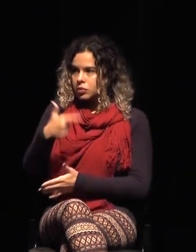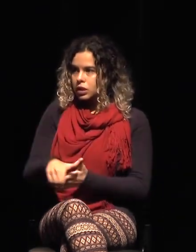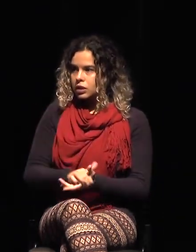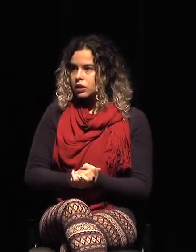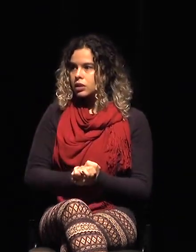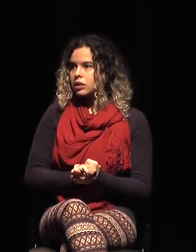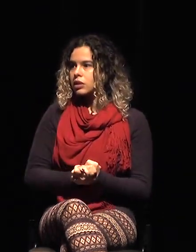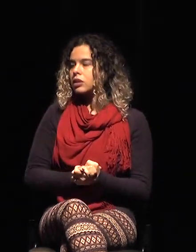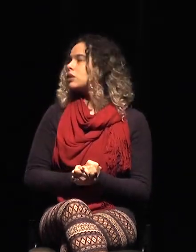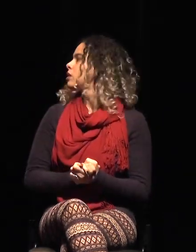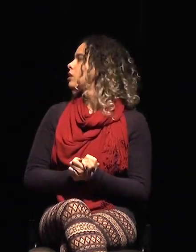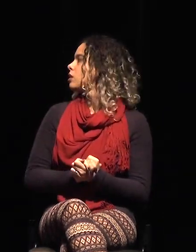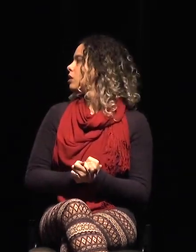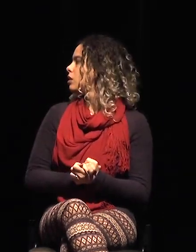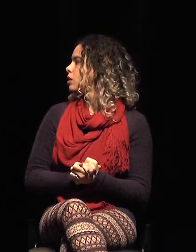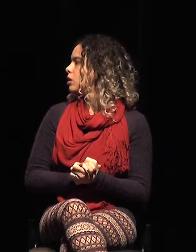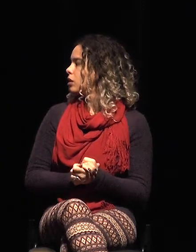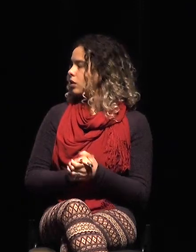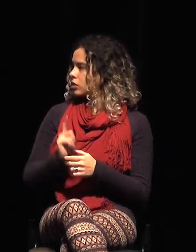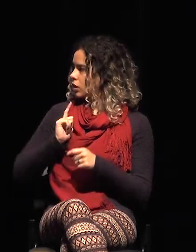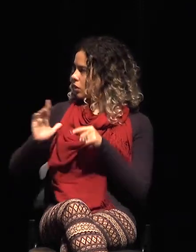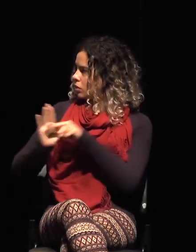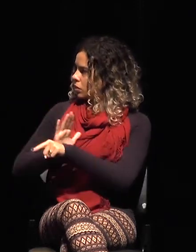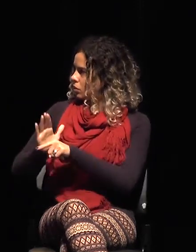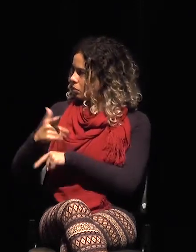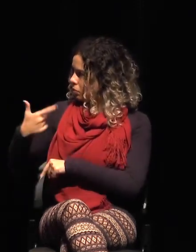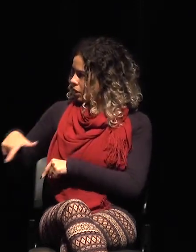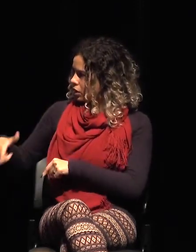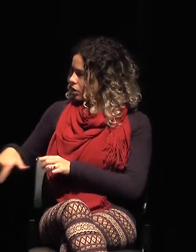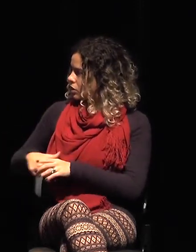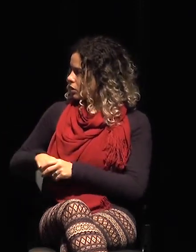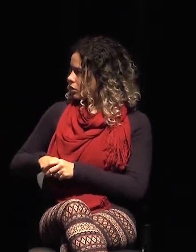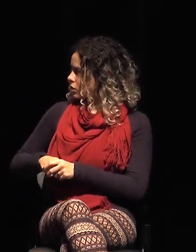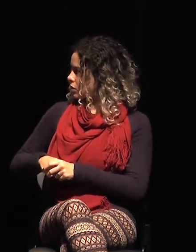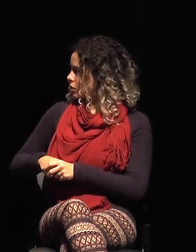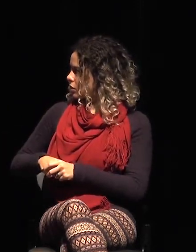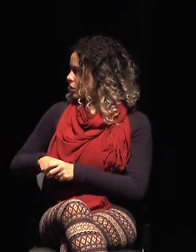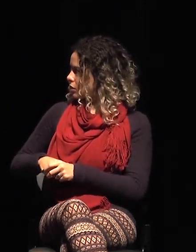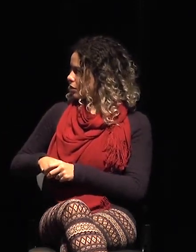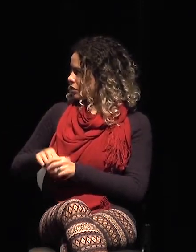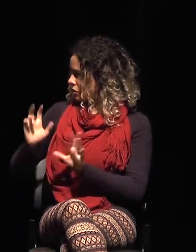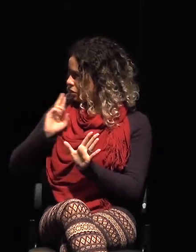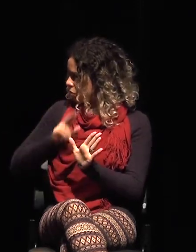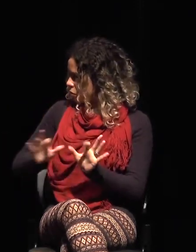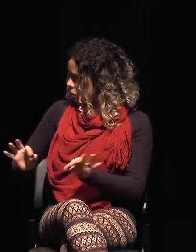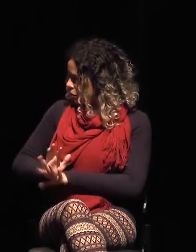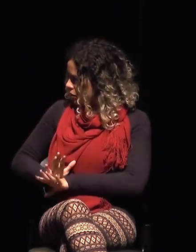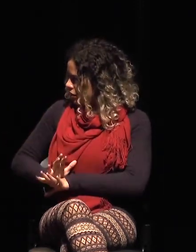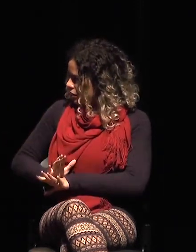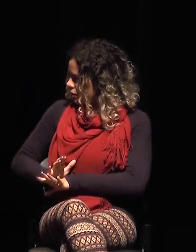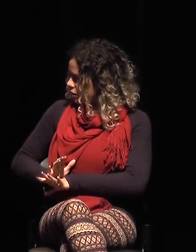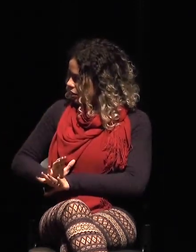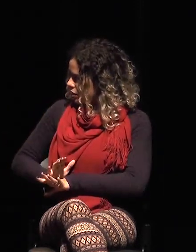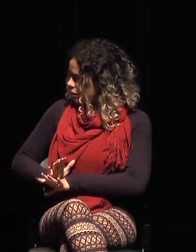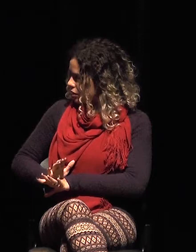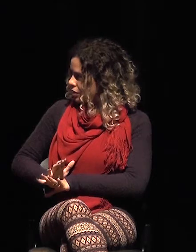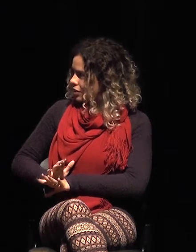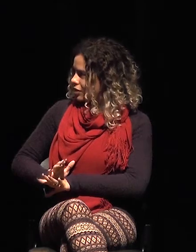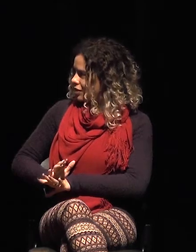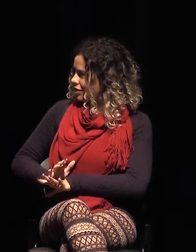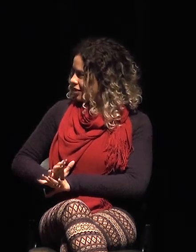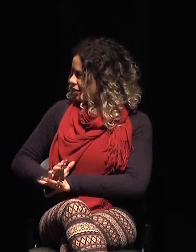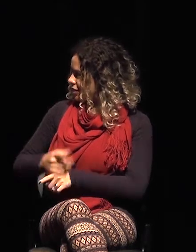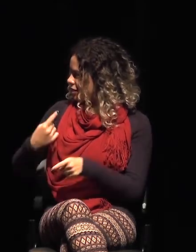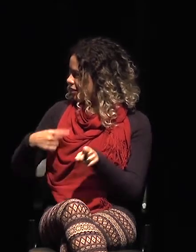leerlas todas, quizás. No, Dios mío, ¿para qué? Les fui a provocar y, bueno, al final me han hecho un montón de preguntas.